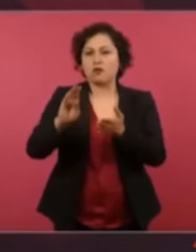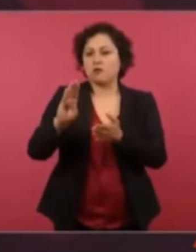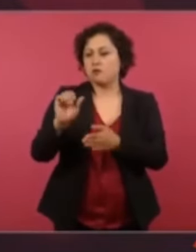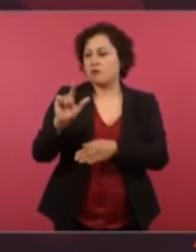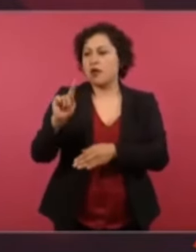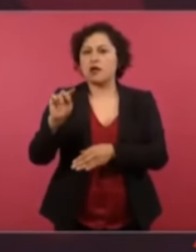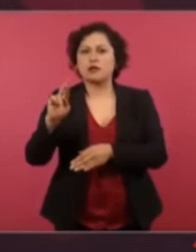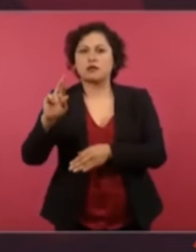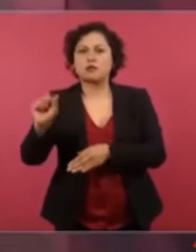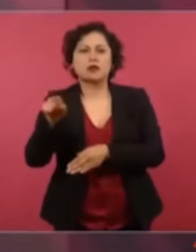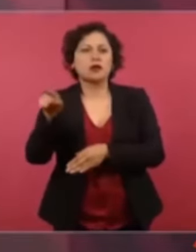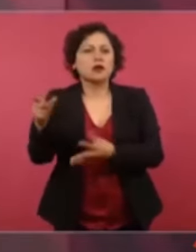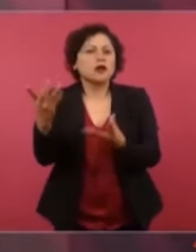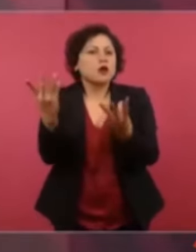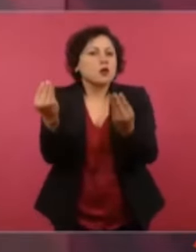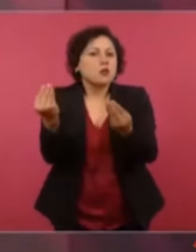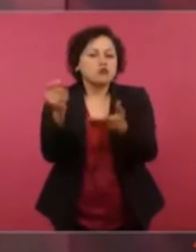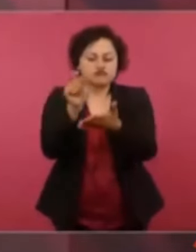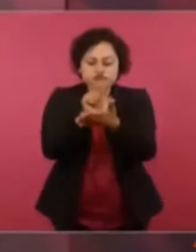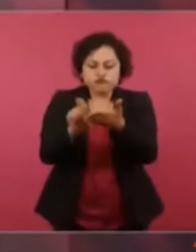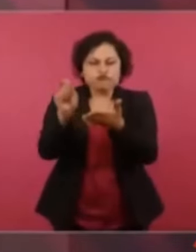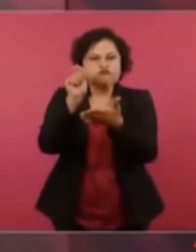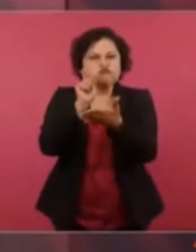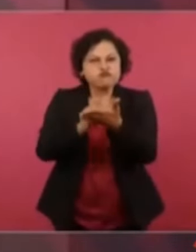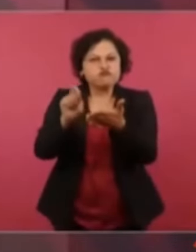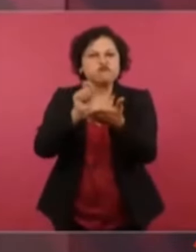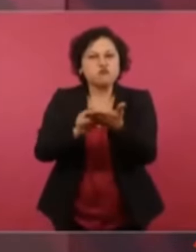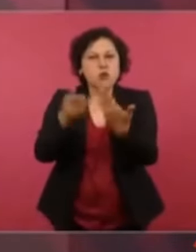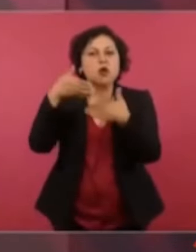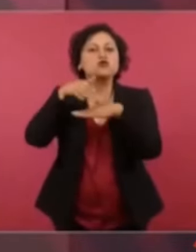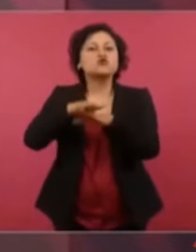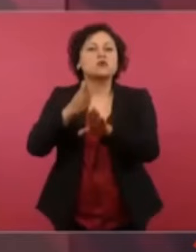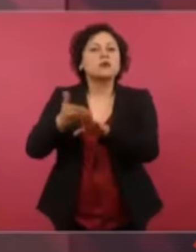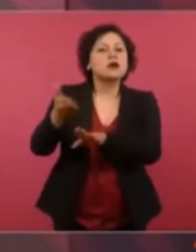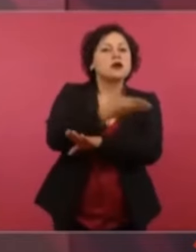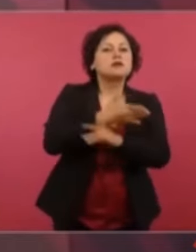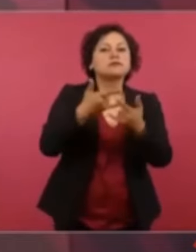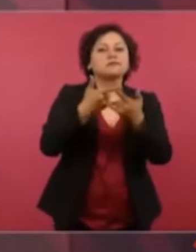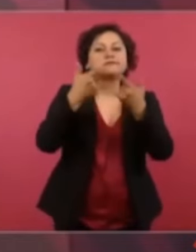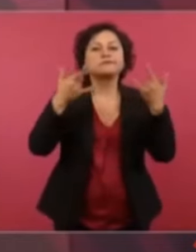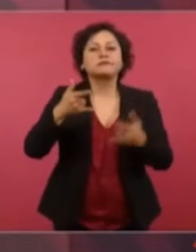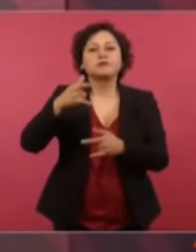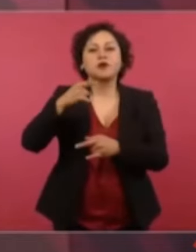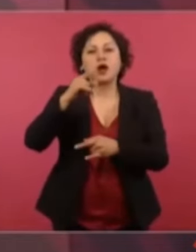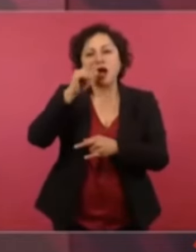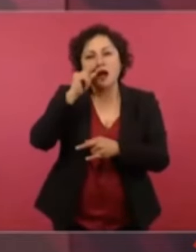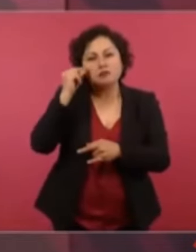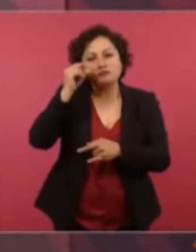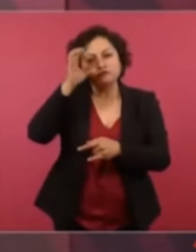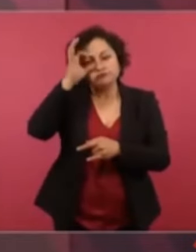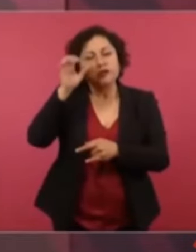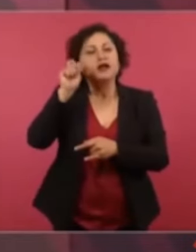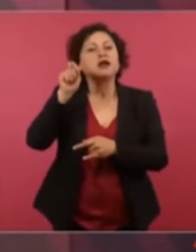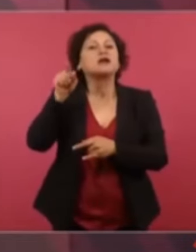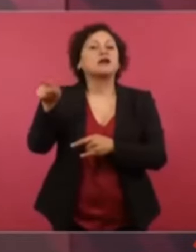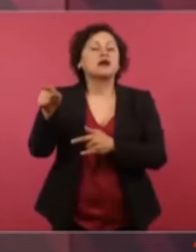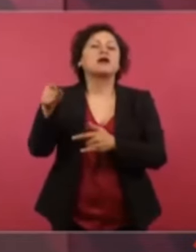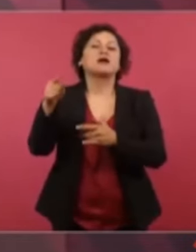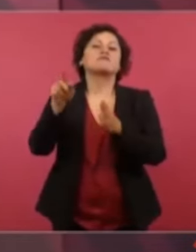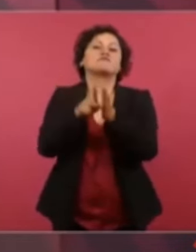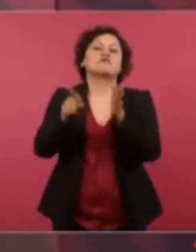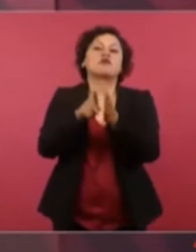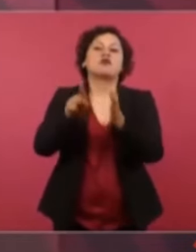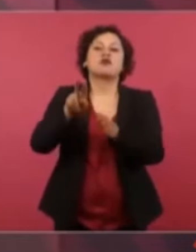magonismo y sobre la regeneración sobre el periódico que publicaba de Armando es